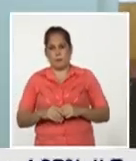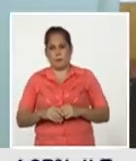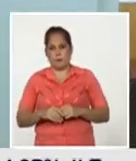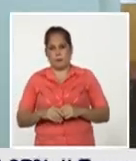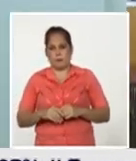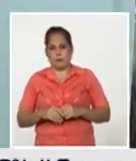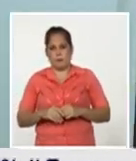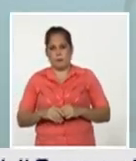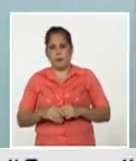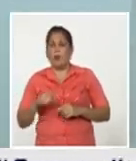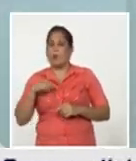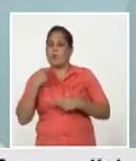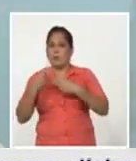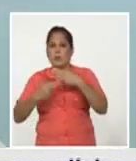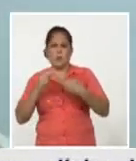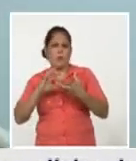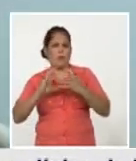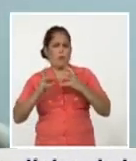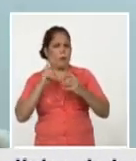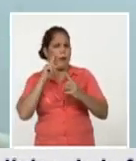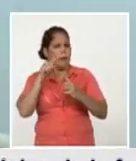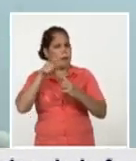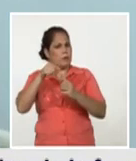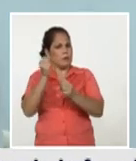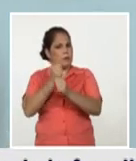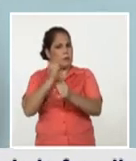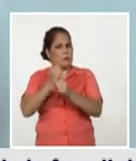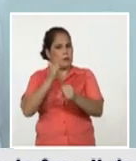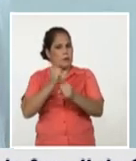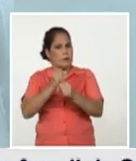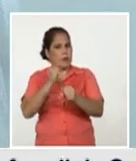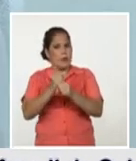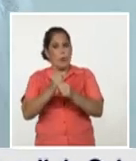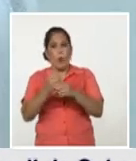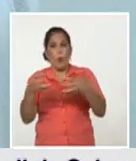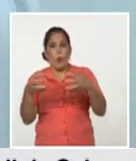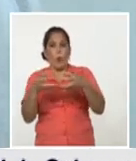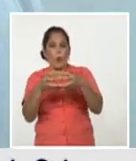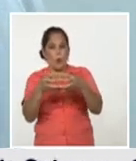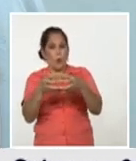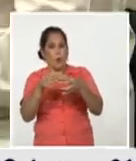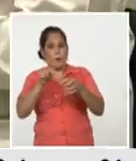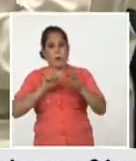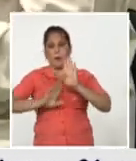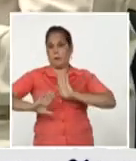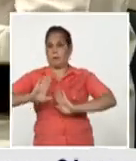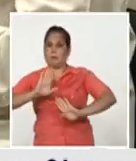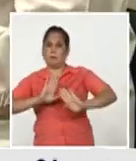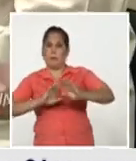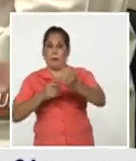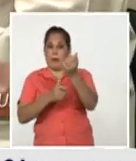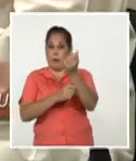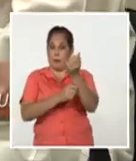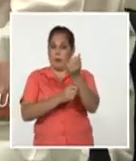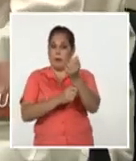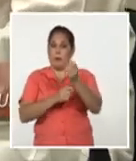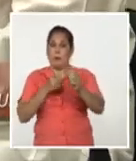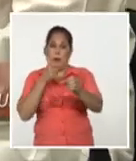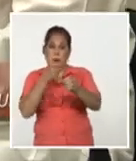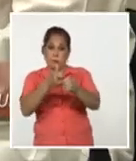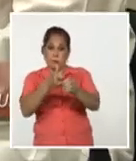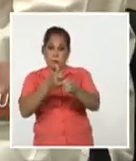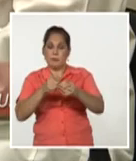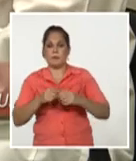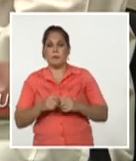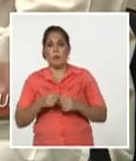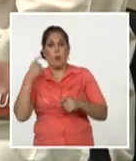hemos desarrollado una estrategia basada en el dominio de unión al receptor de la proteína spider virus como antígeno vacunal y hemos